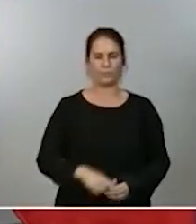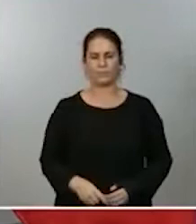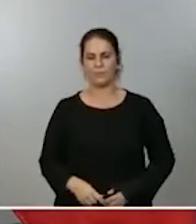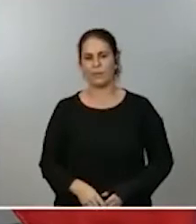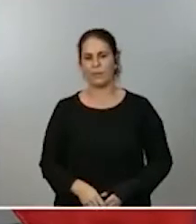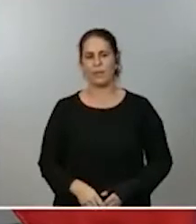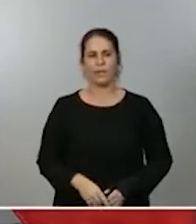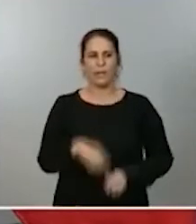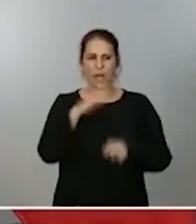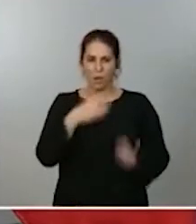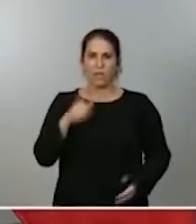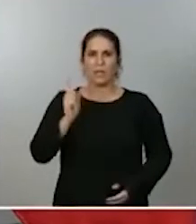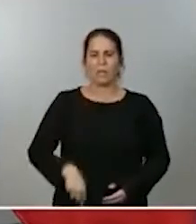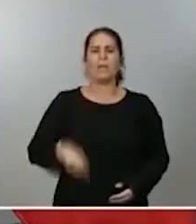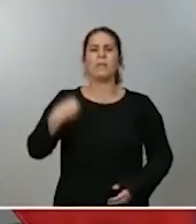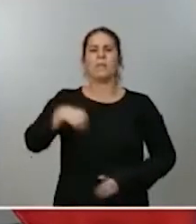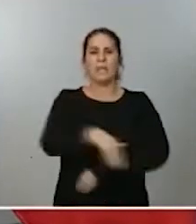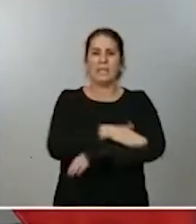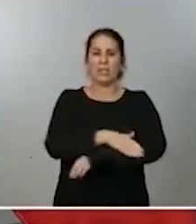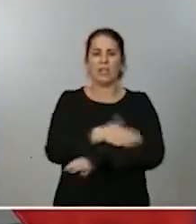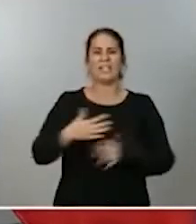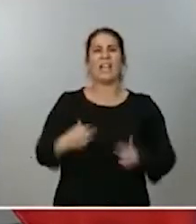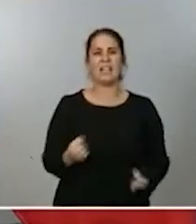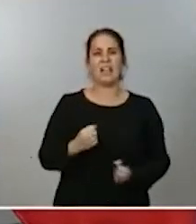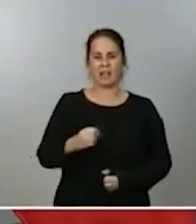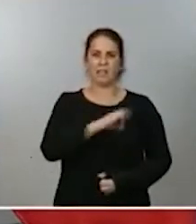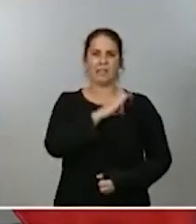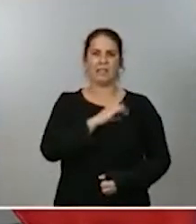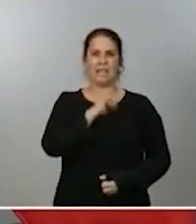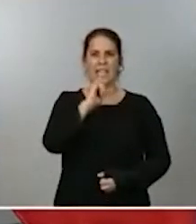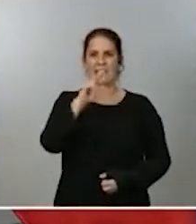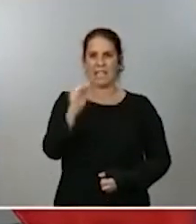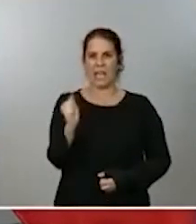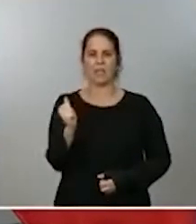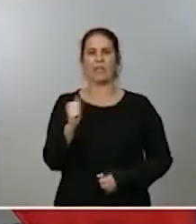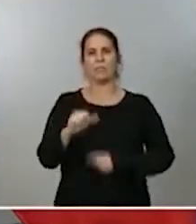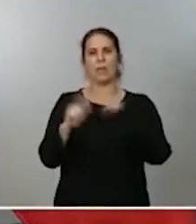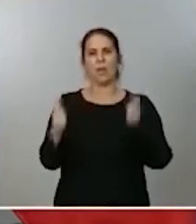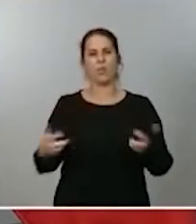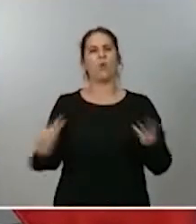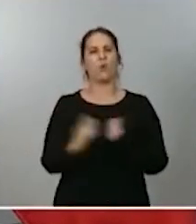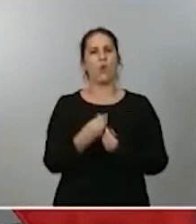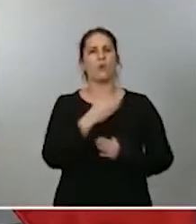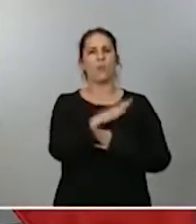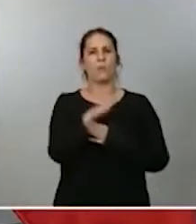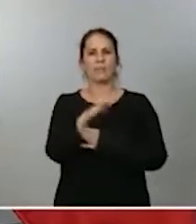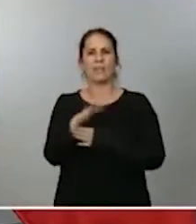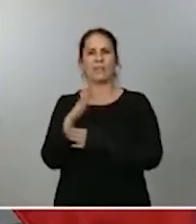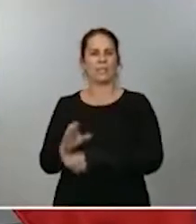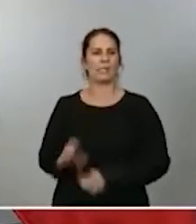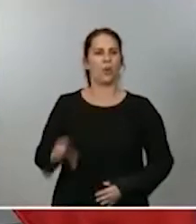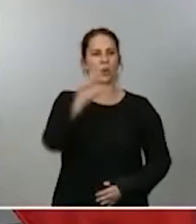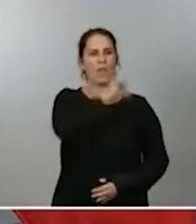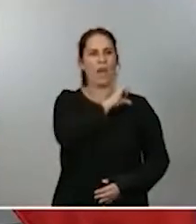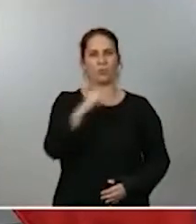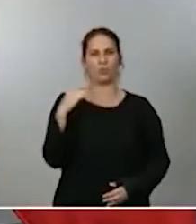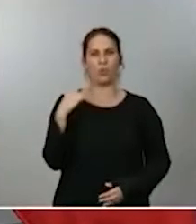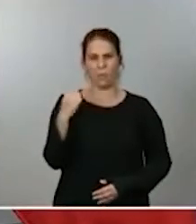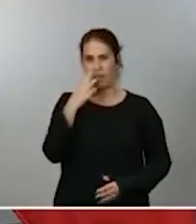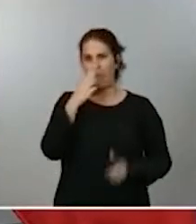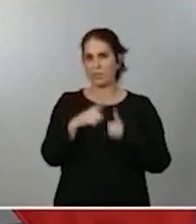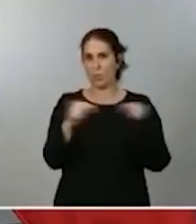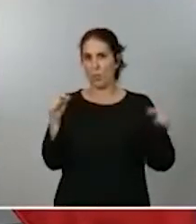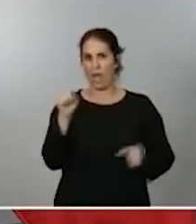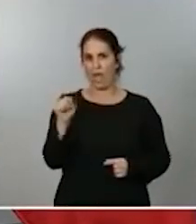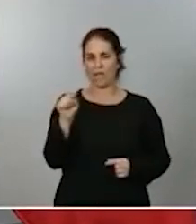el ministro de Sanidad, Salvador Illa, está reunido con representantes de la comunidad autónoma del Principado de Asturias en